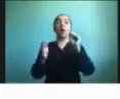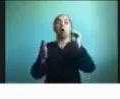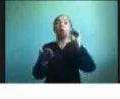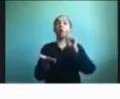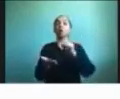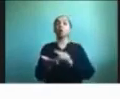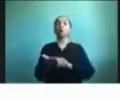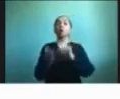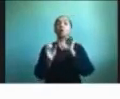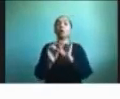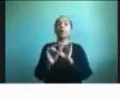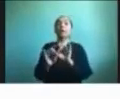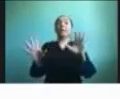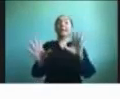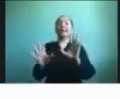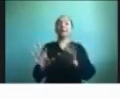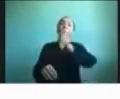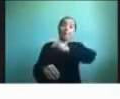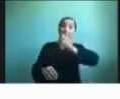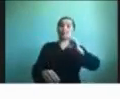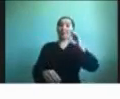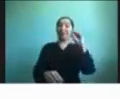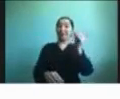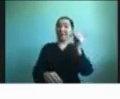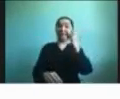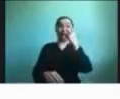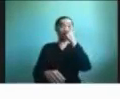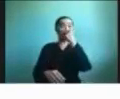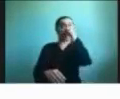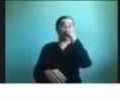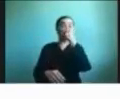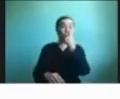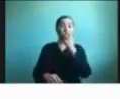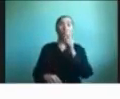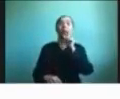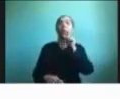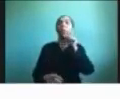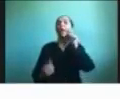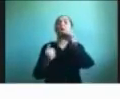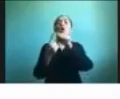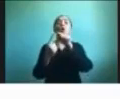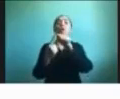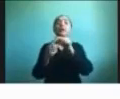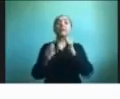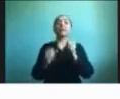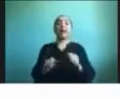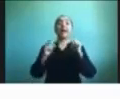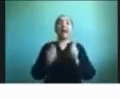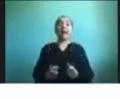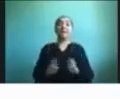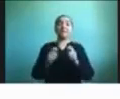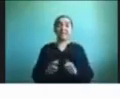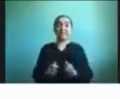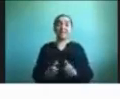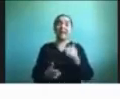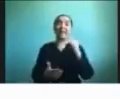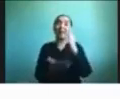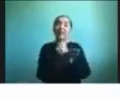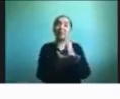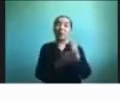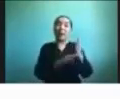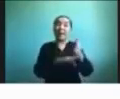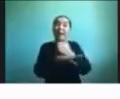personas con discapacidad visual, cumple con el fin de trabajar habilidades de apresto escolar para los niños más pequeños.